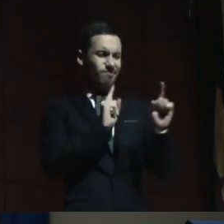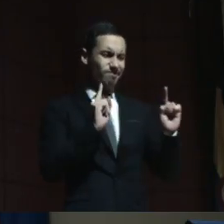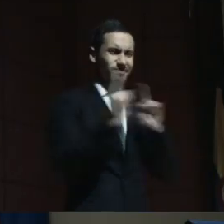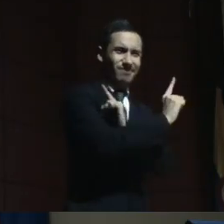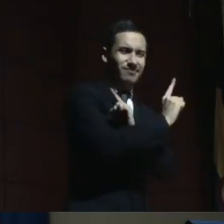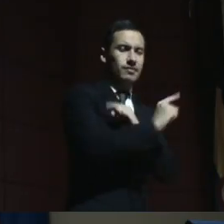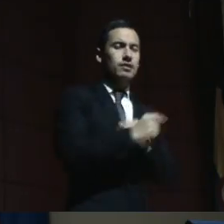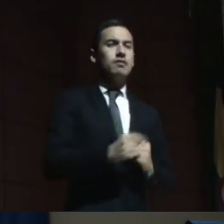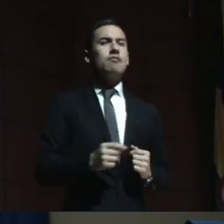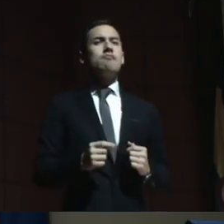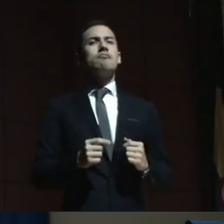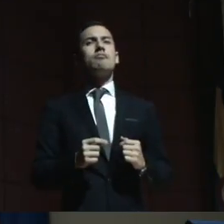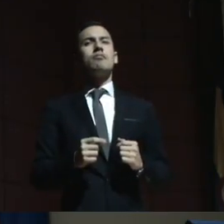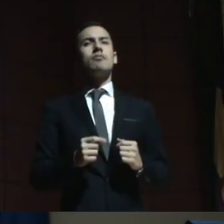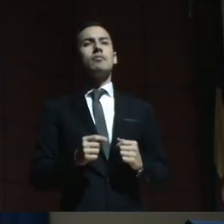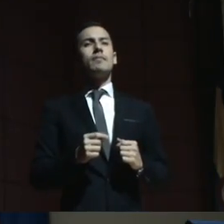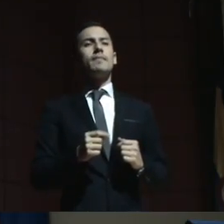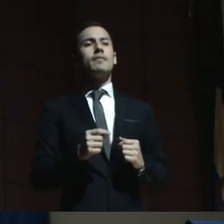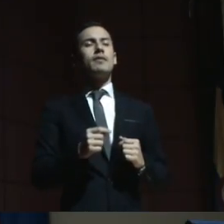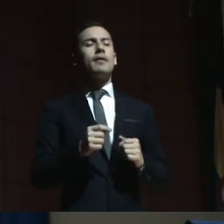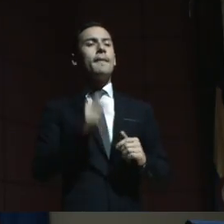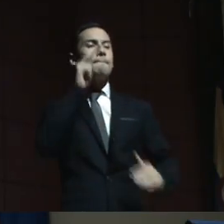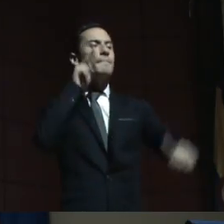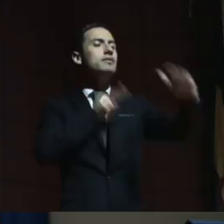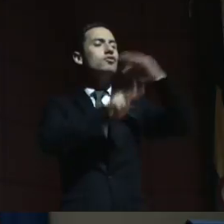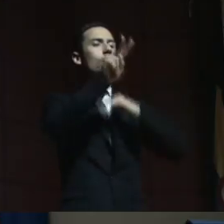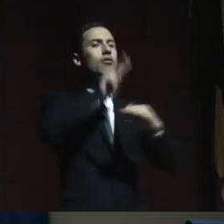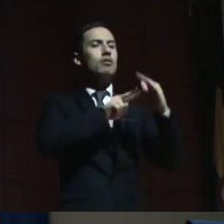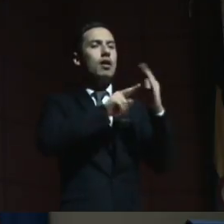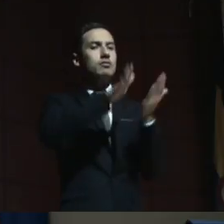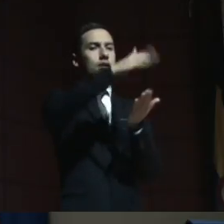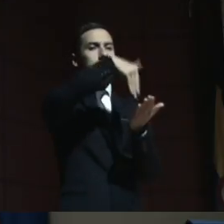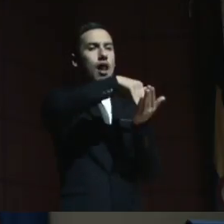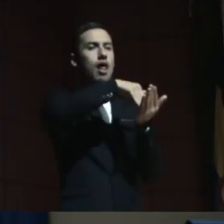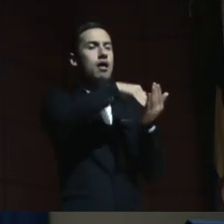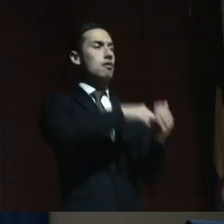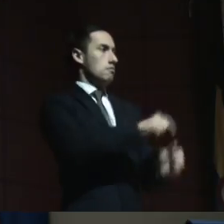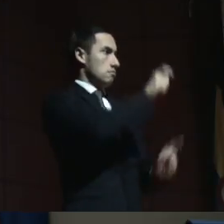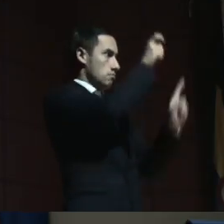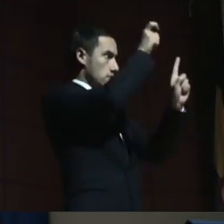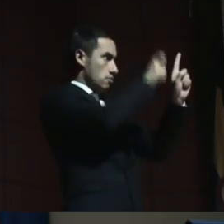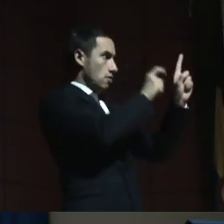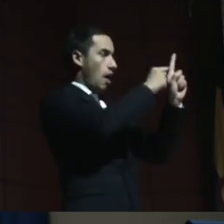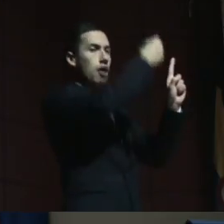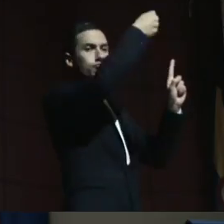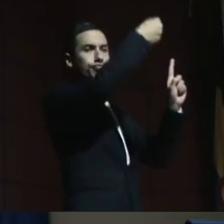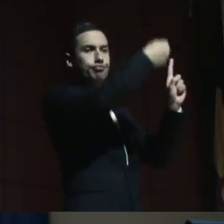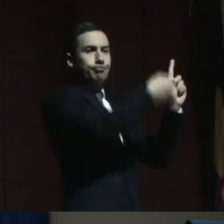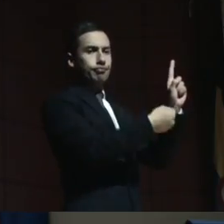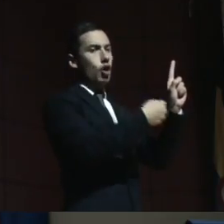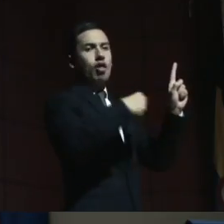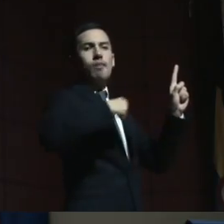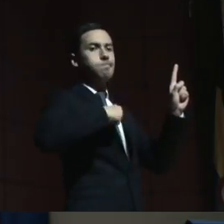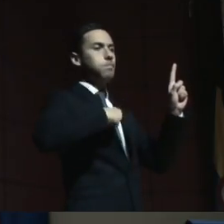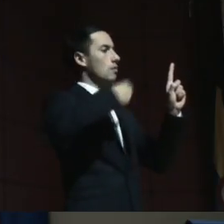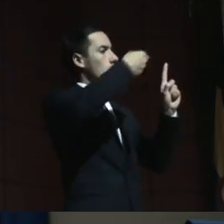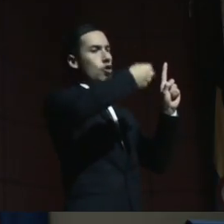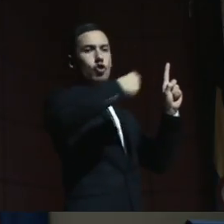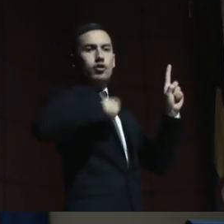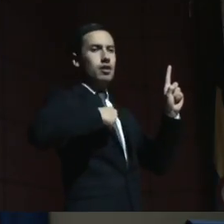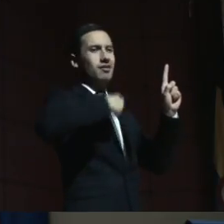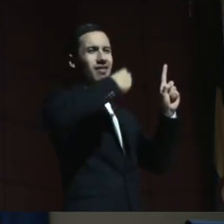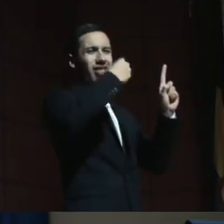con una visión muy centrada en la deficiencia de la persona, ¿sí? Y la